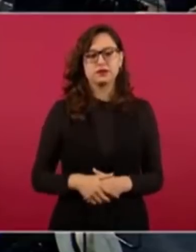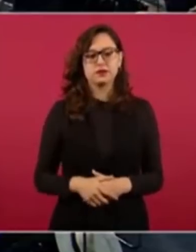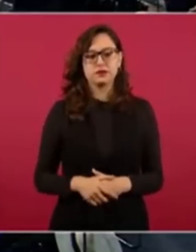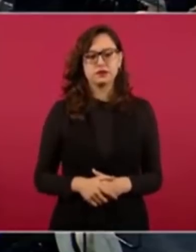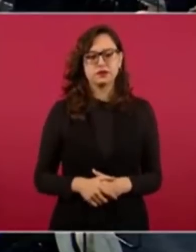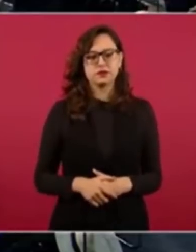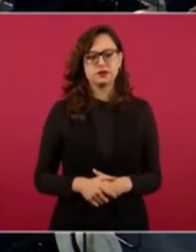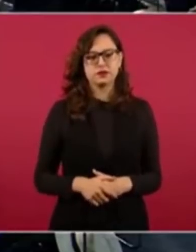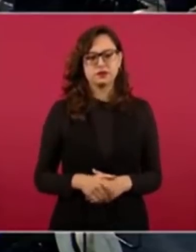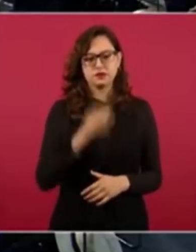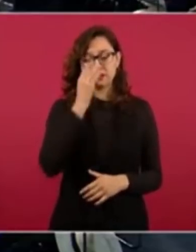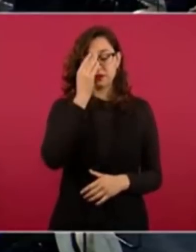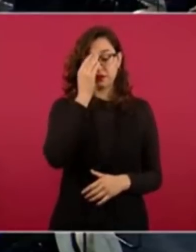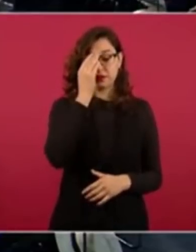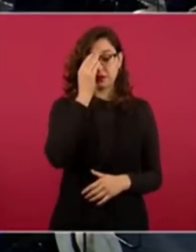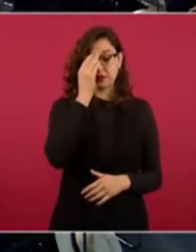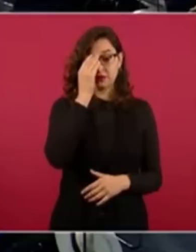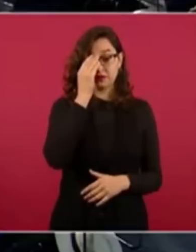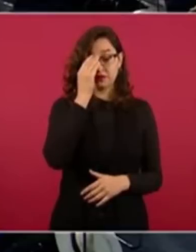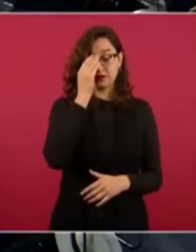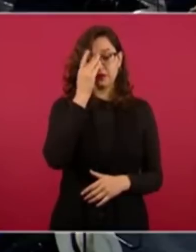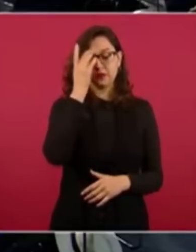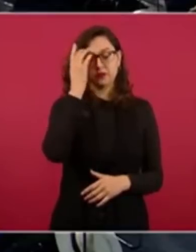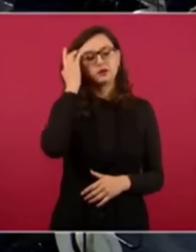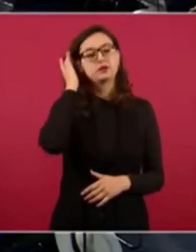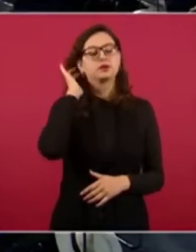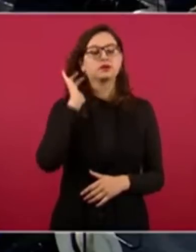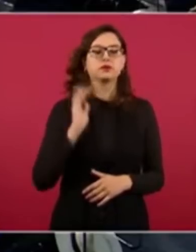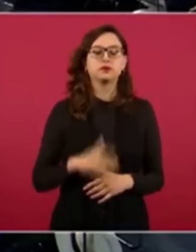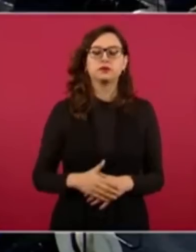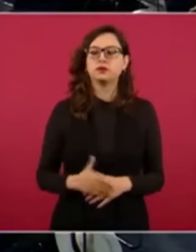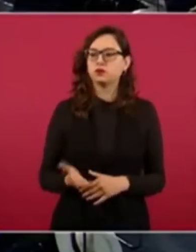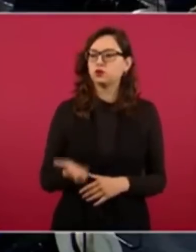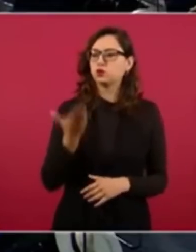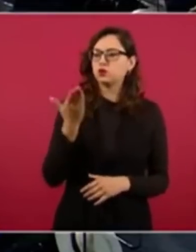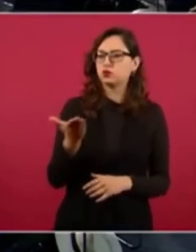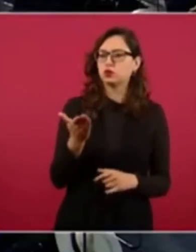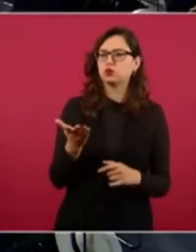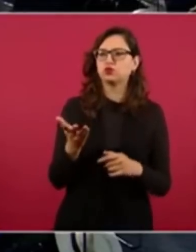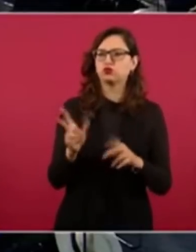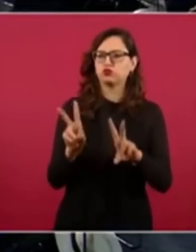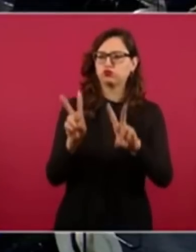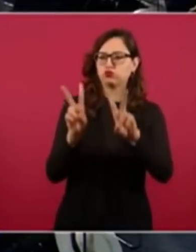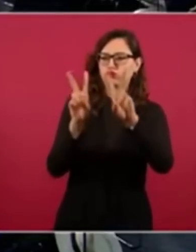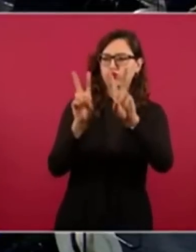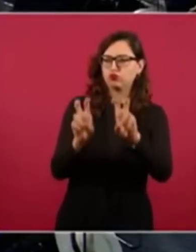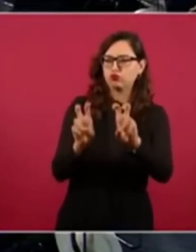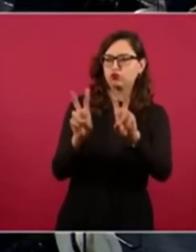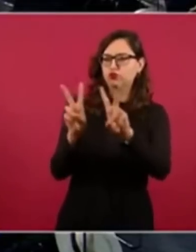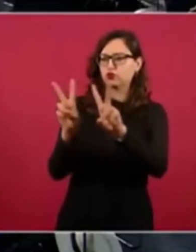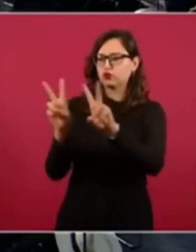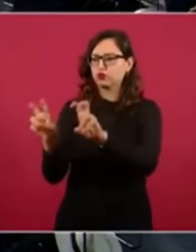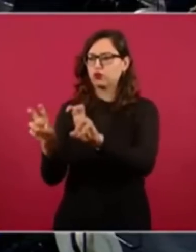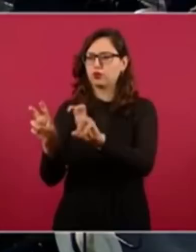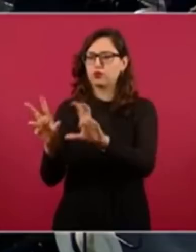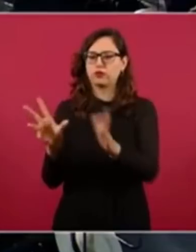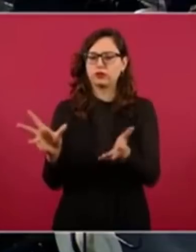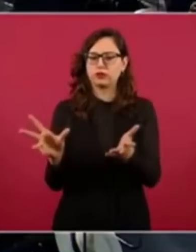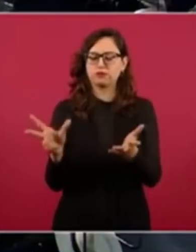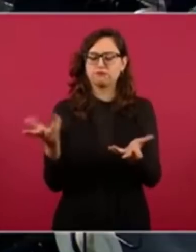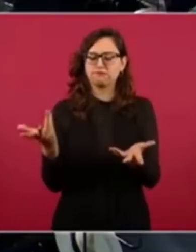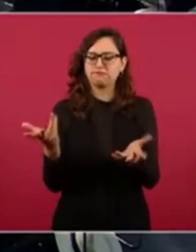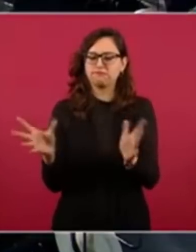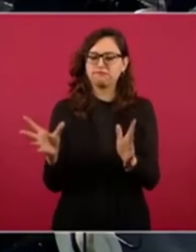¿Qué han dicho ustedes? O sea, que el presidente confíe en un círculo amplio con el que ha gobernado supone que está